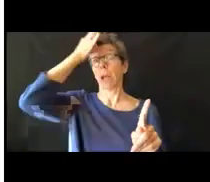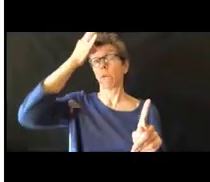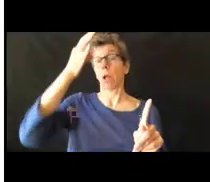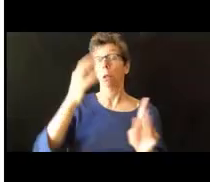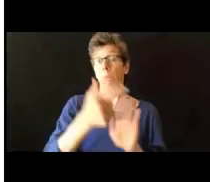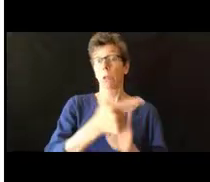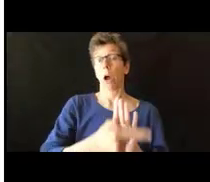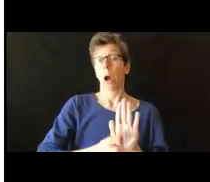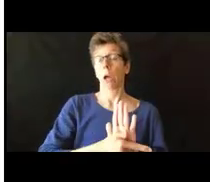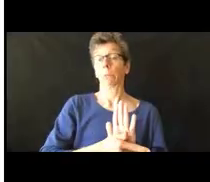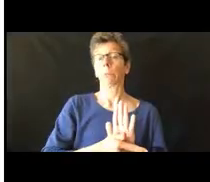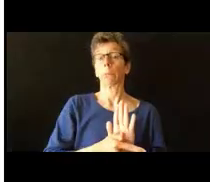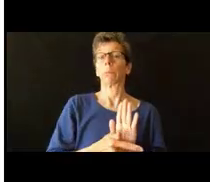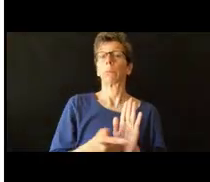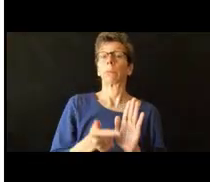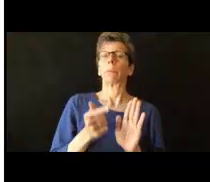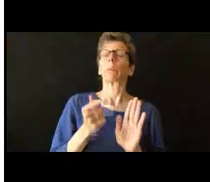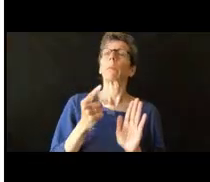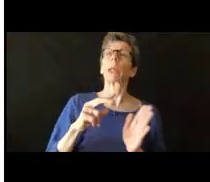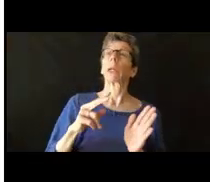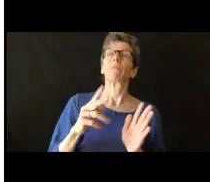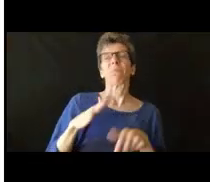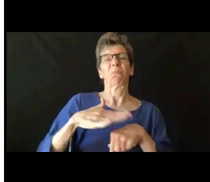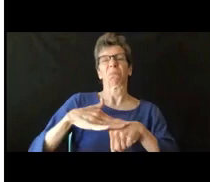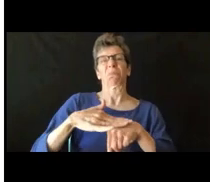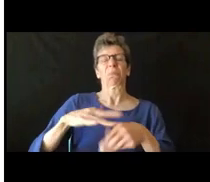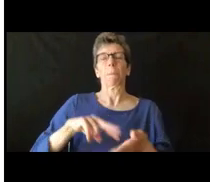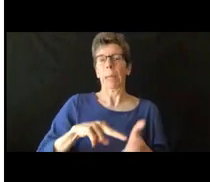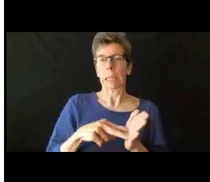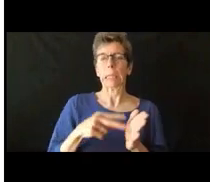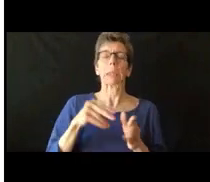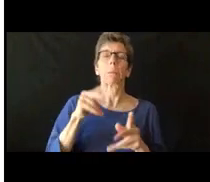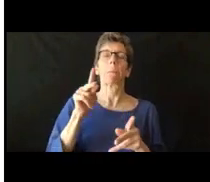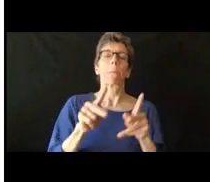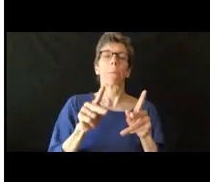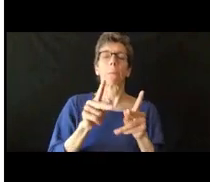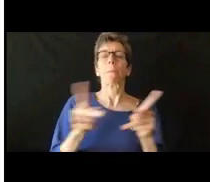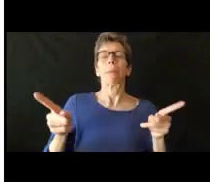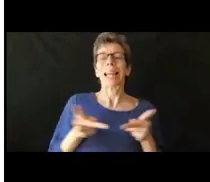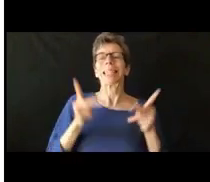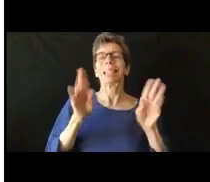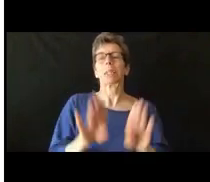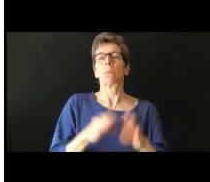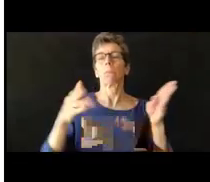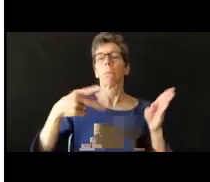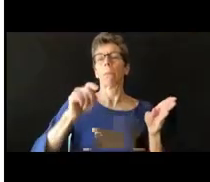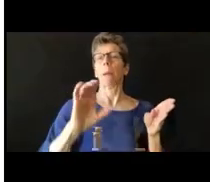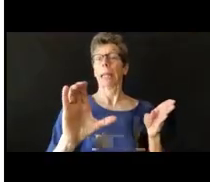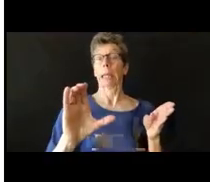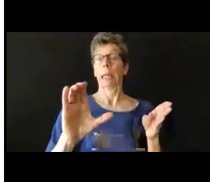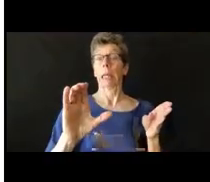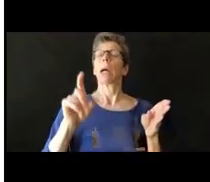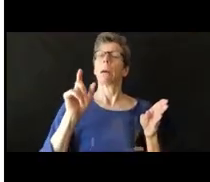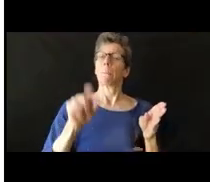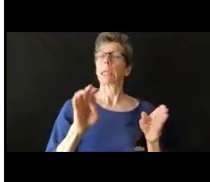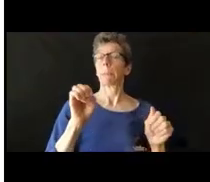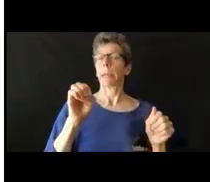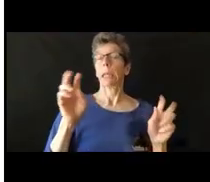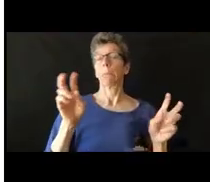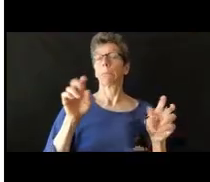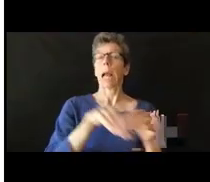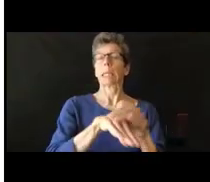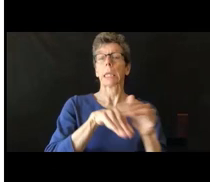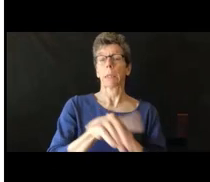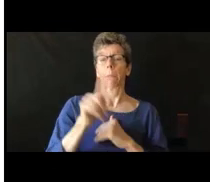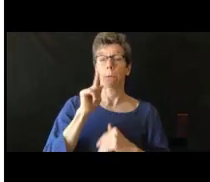esto generalmente es que es en los lugares públicos y los espacios tienen que ser accesibles para las personas